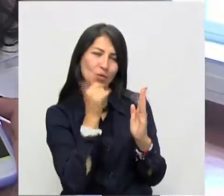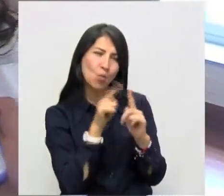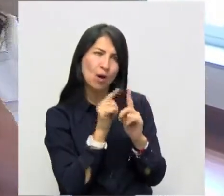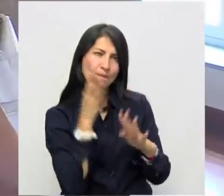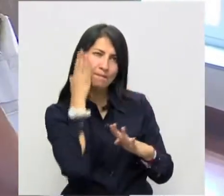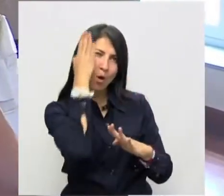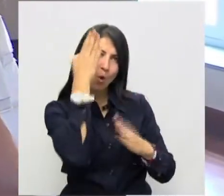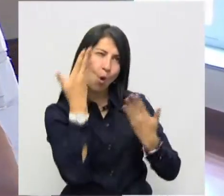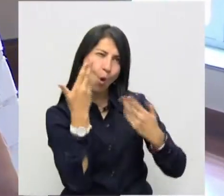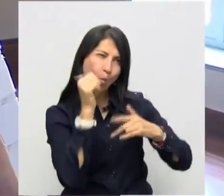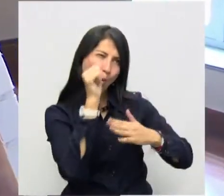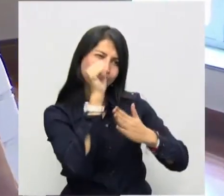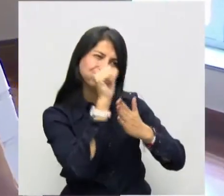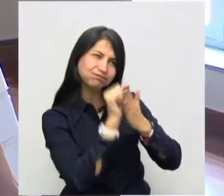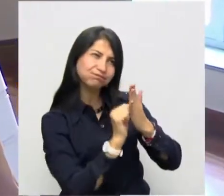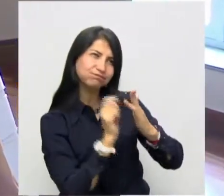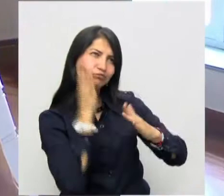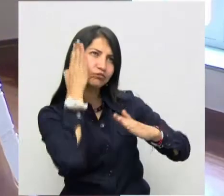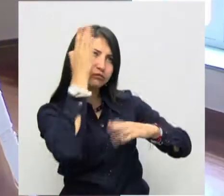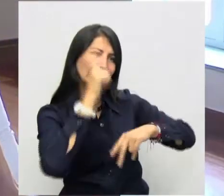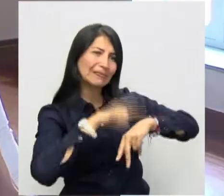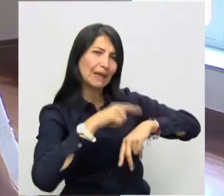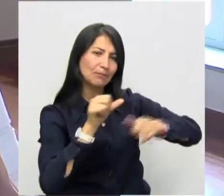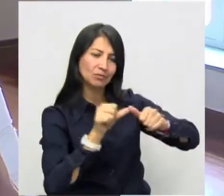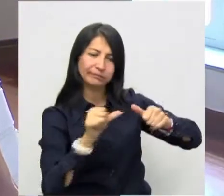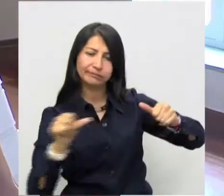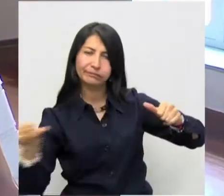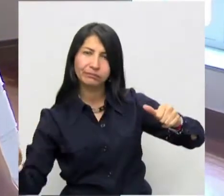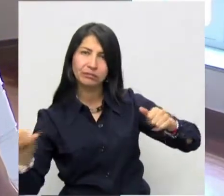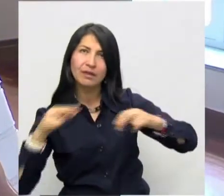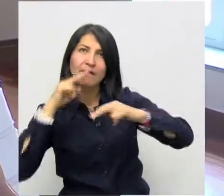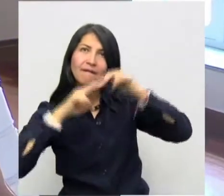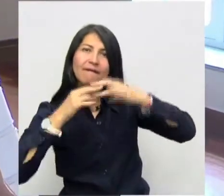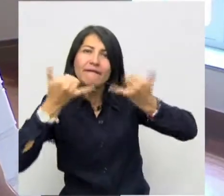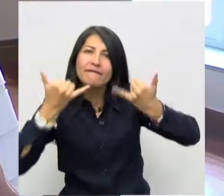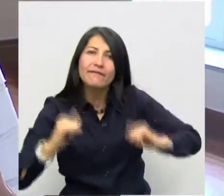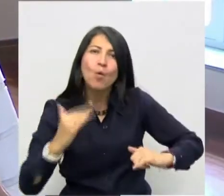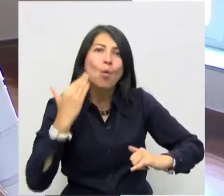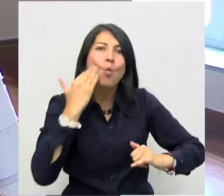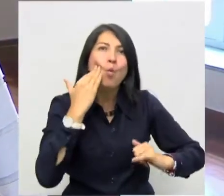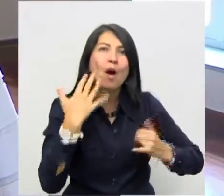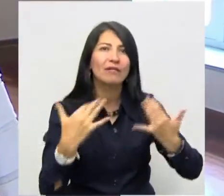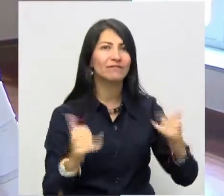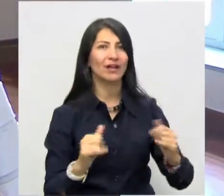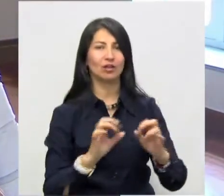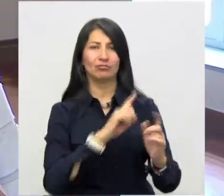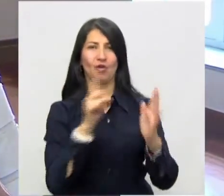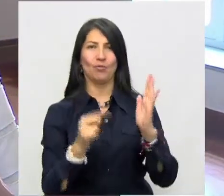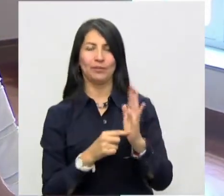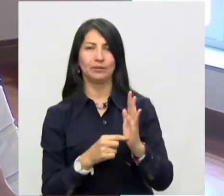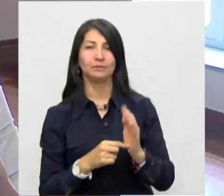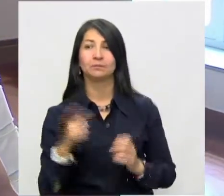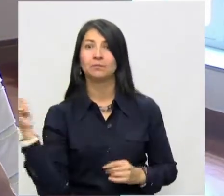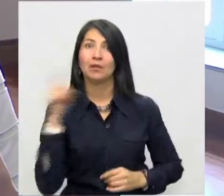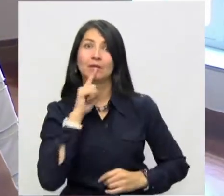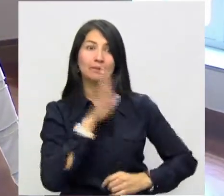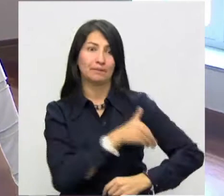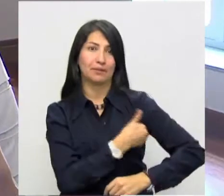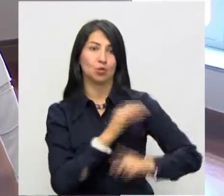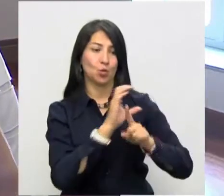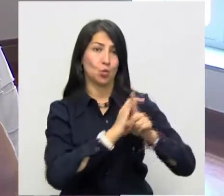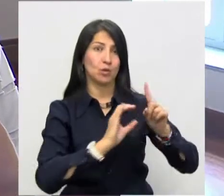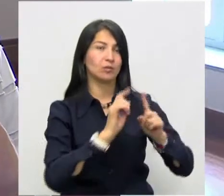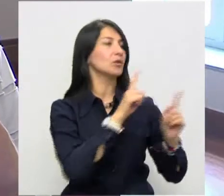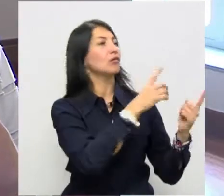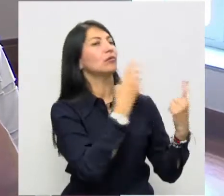proyección real de cuál sería el tiempo en el que finalizarían las obras. Que, como comentó el Ministerio, pues, se